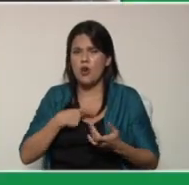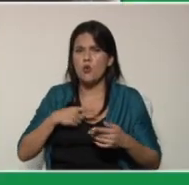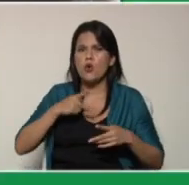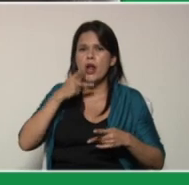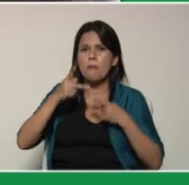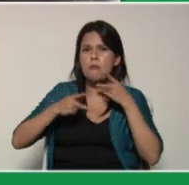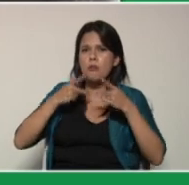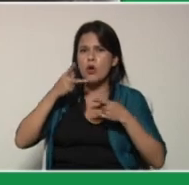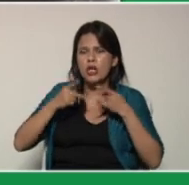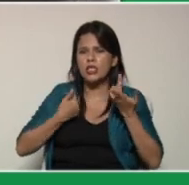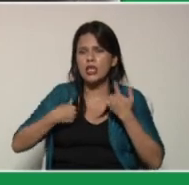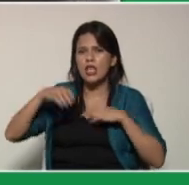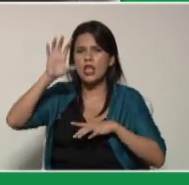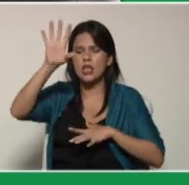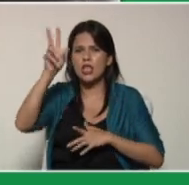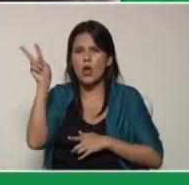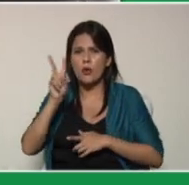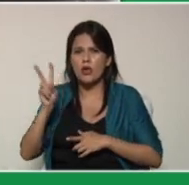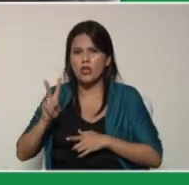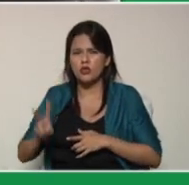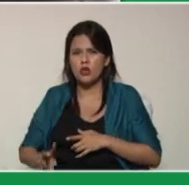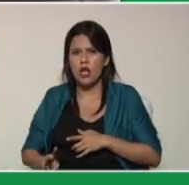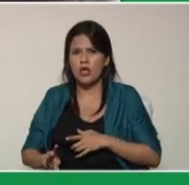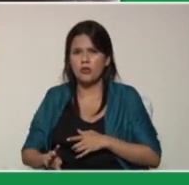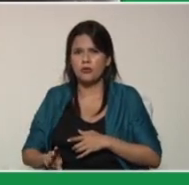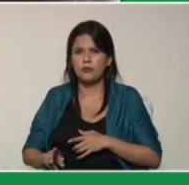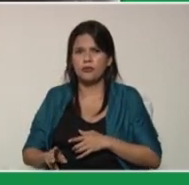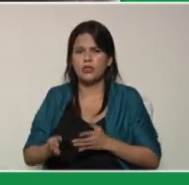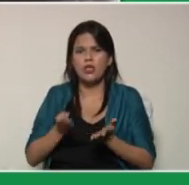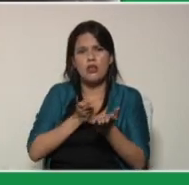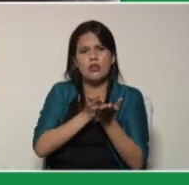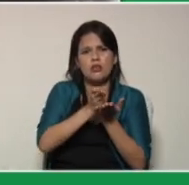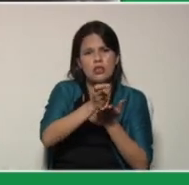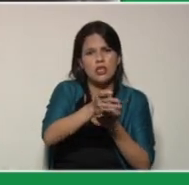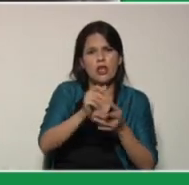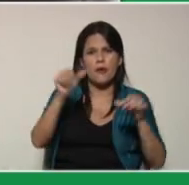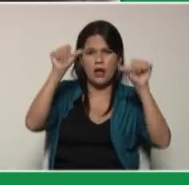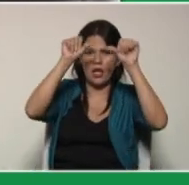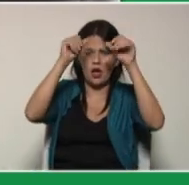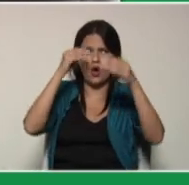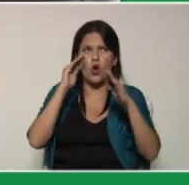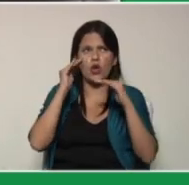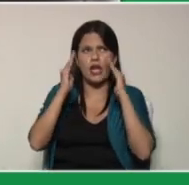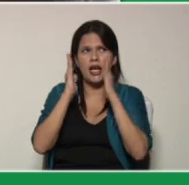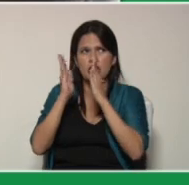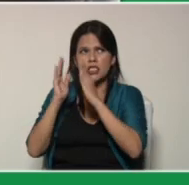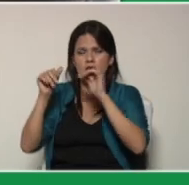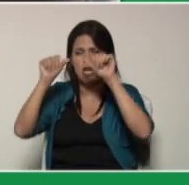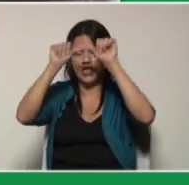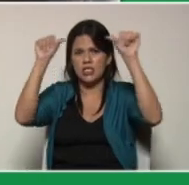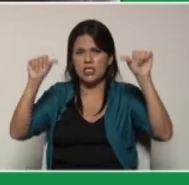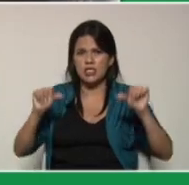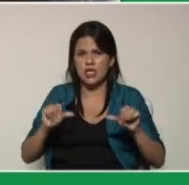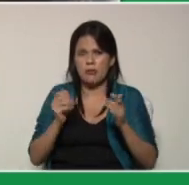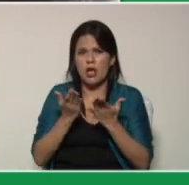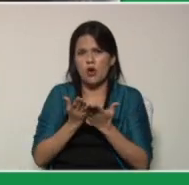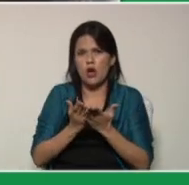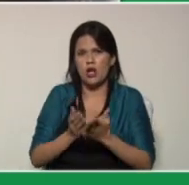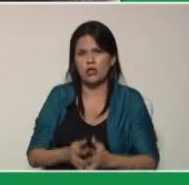del Estado venezolano dirigida a afrontar las limitaciones del sistema escolar en los niveles de preescolar y base